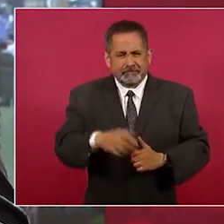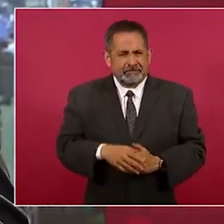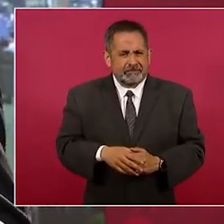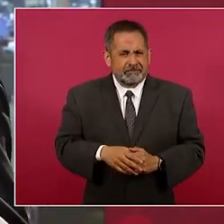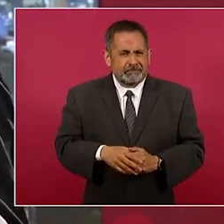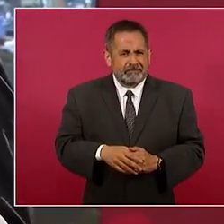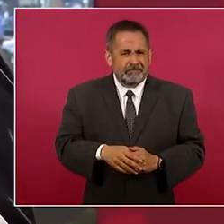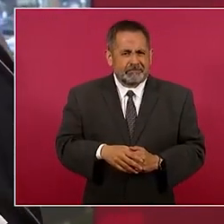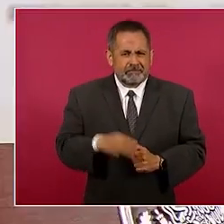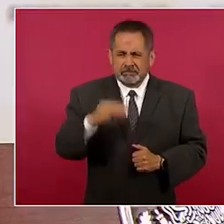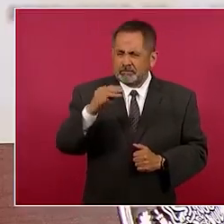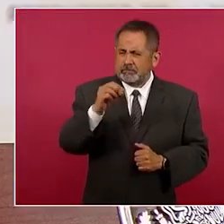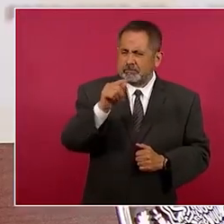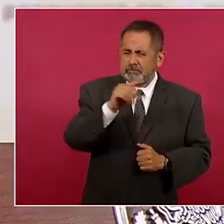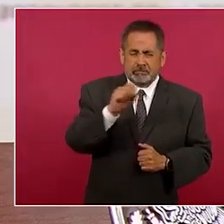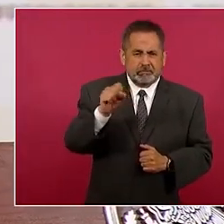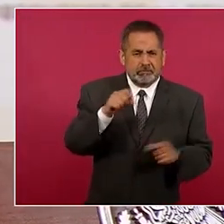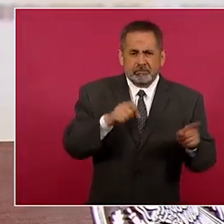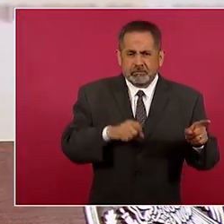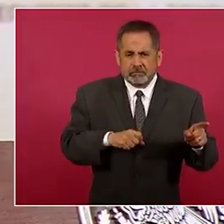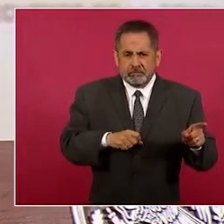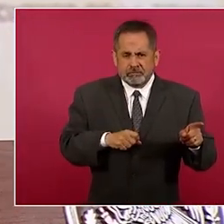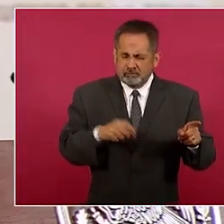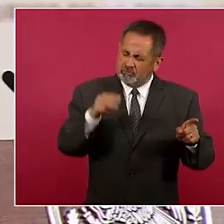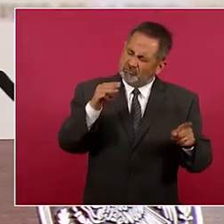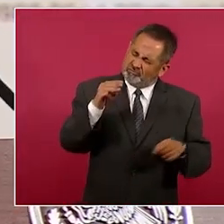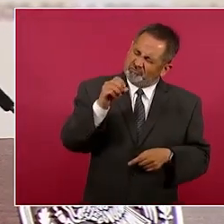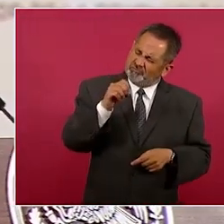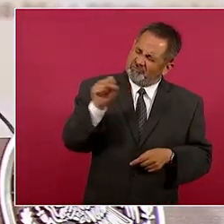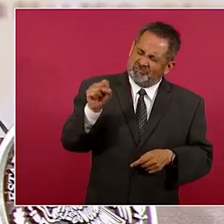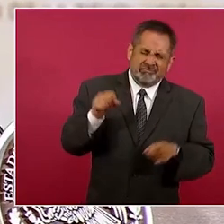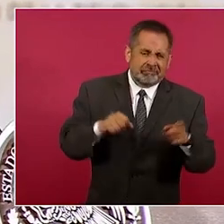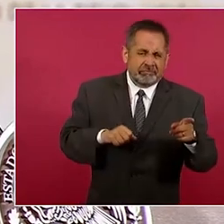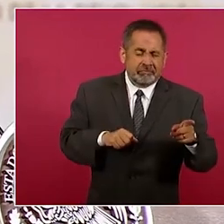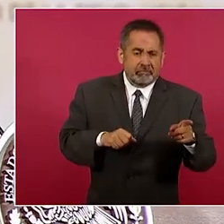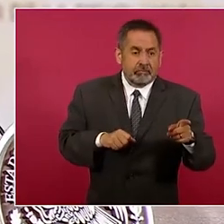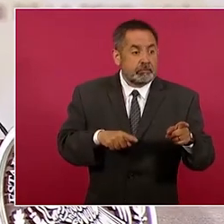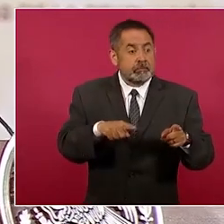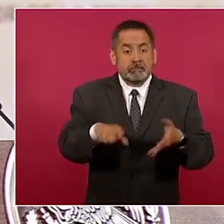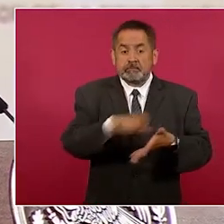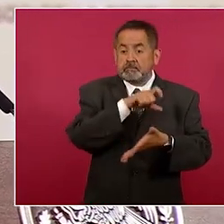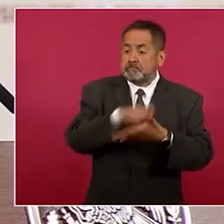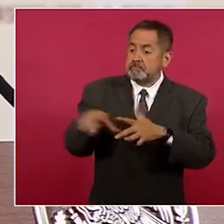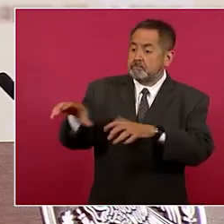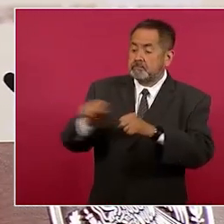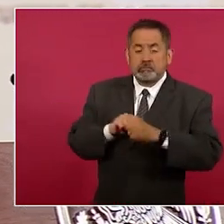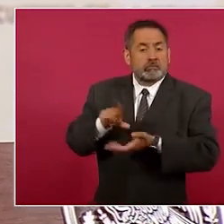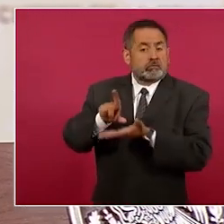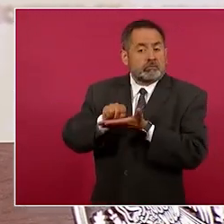Mots Mots si compró Twitter